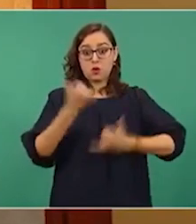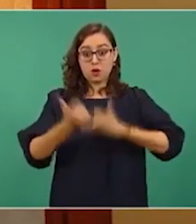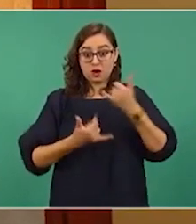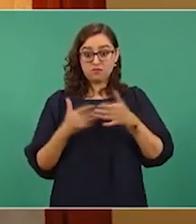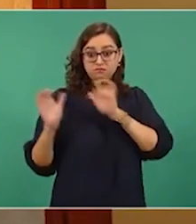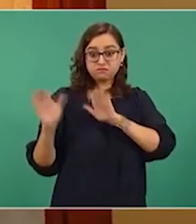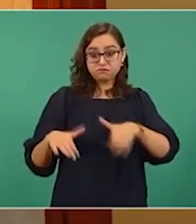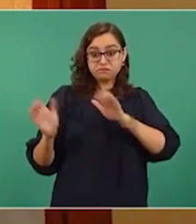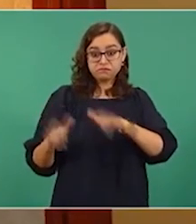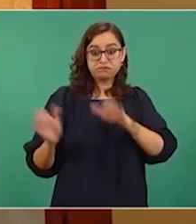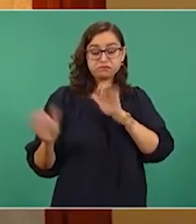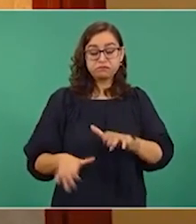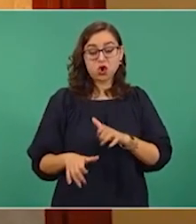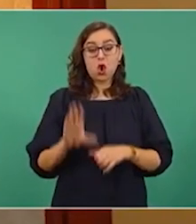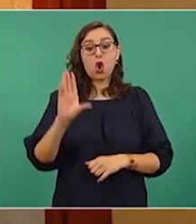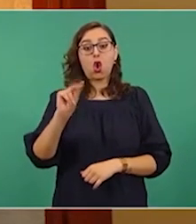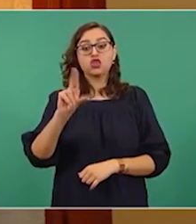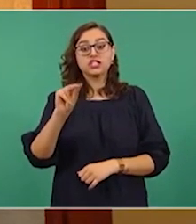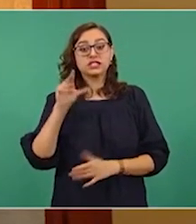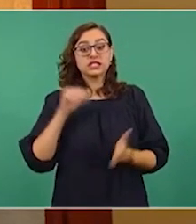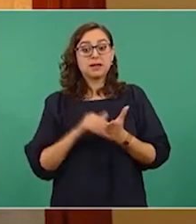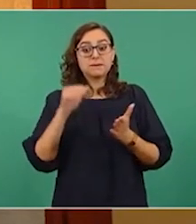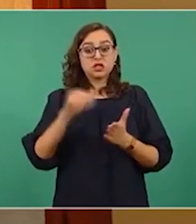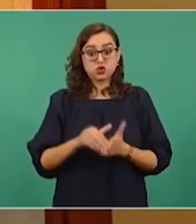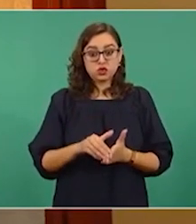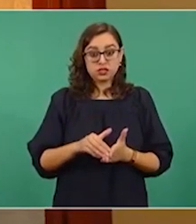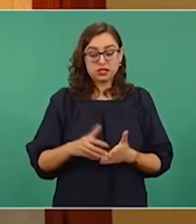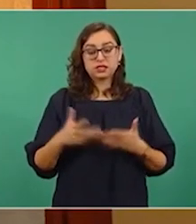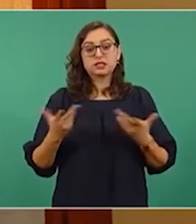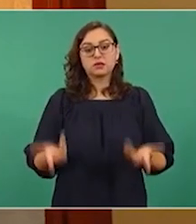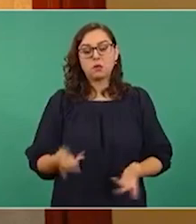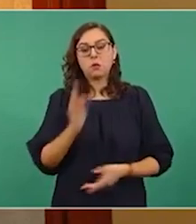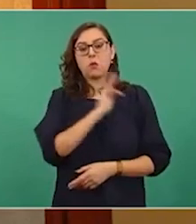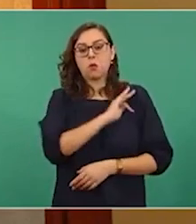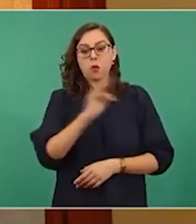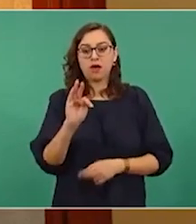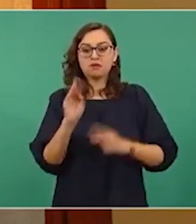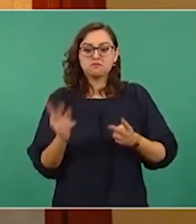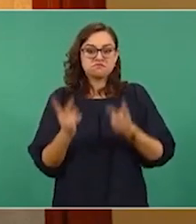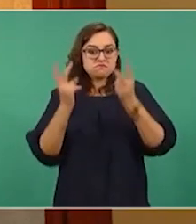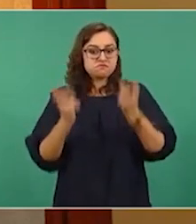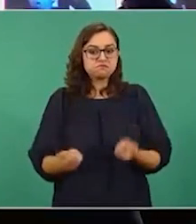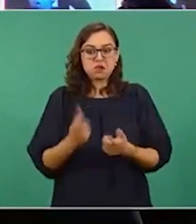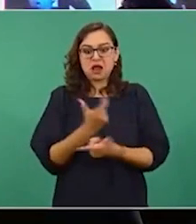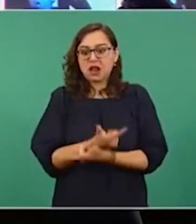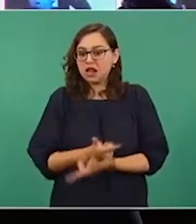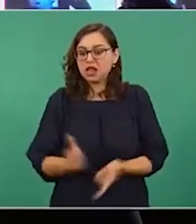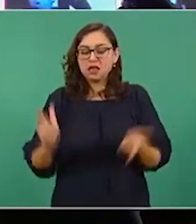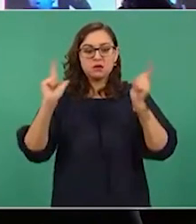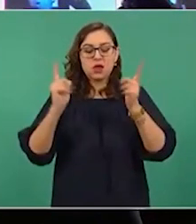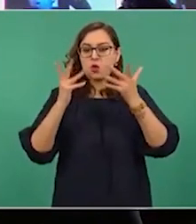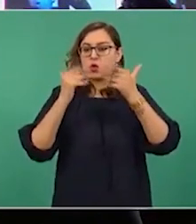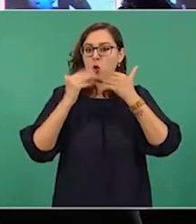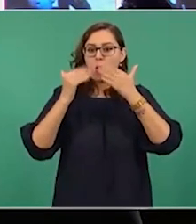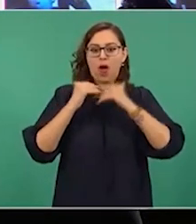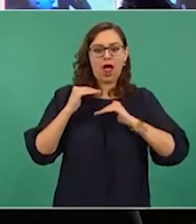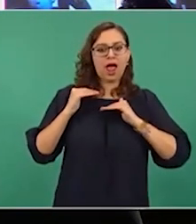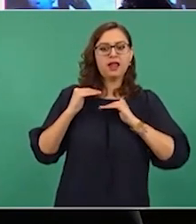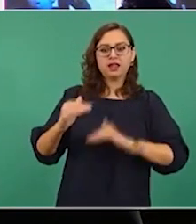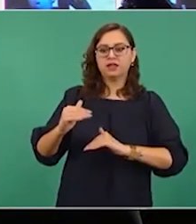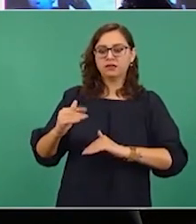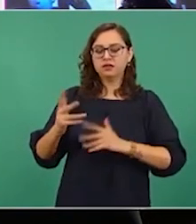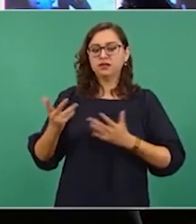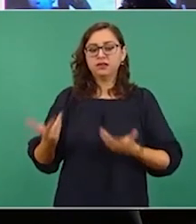usuarios a nivel mundial y se puede descargar de manera libre, sin restricciones reales, aunque